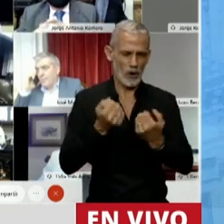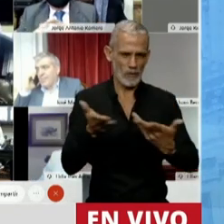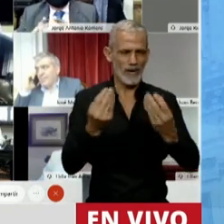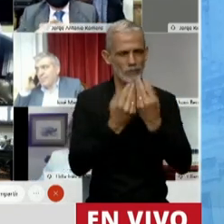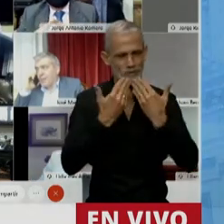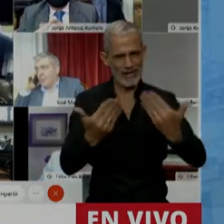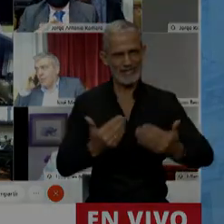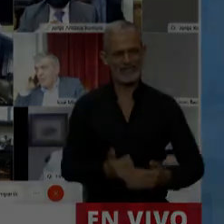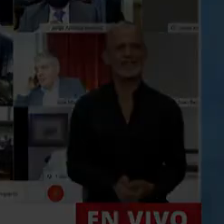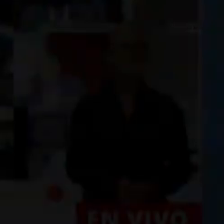Muchas gracias, Diputado. Diputado. Diputado. ¡Gracias!